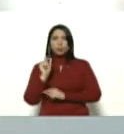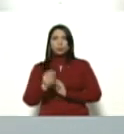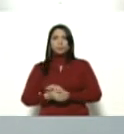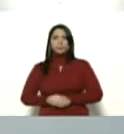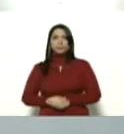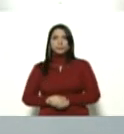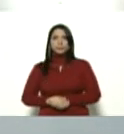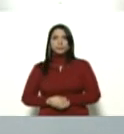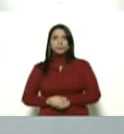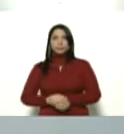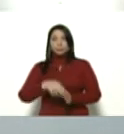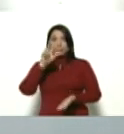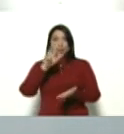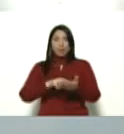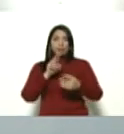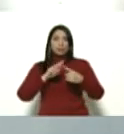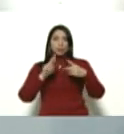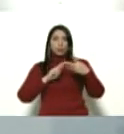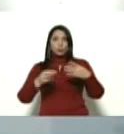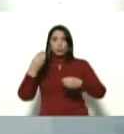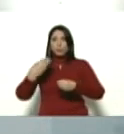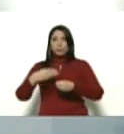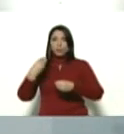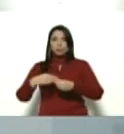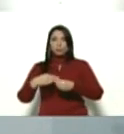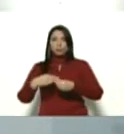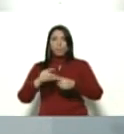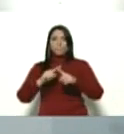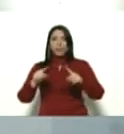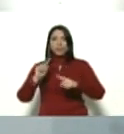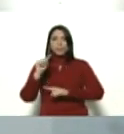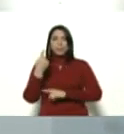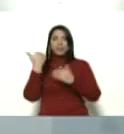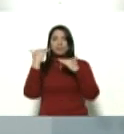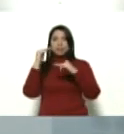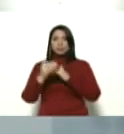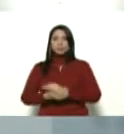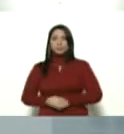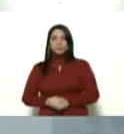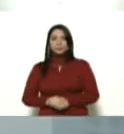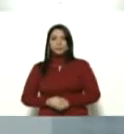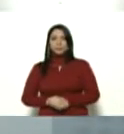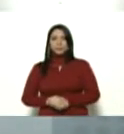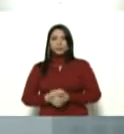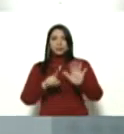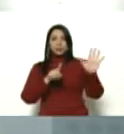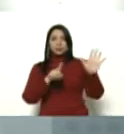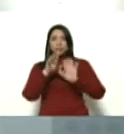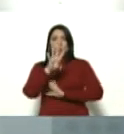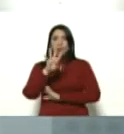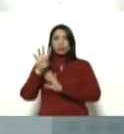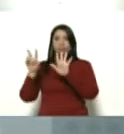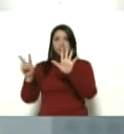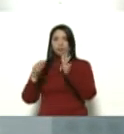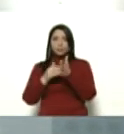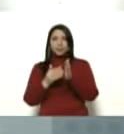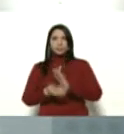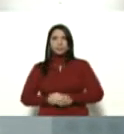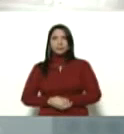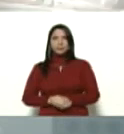aprobar recursos en petro para la primera fase seiscientos cuarenta y siete mil